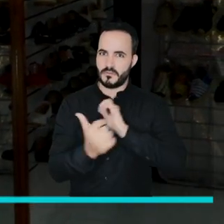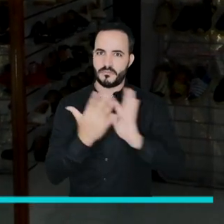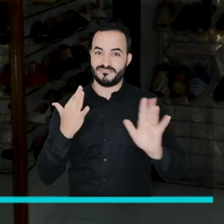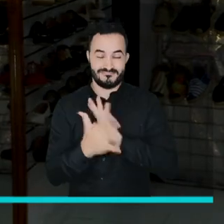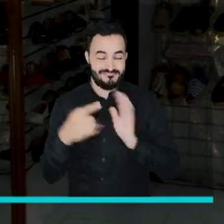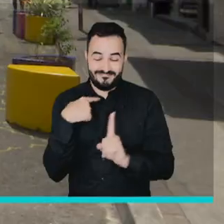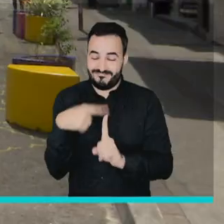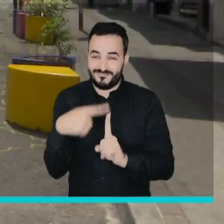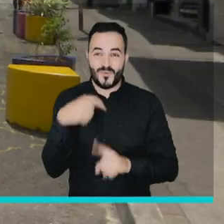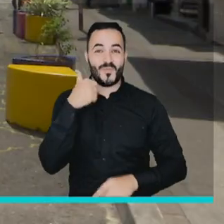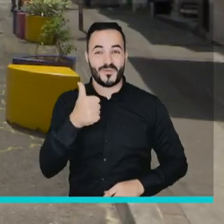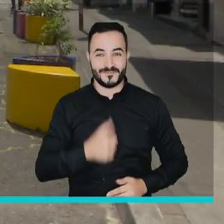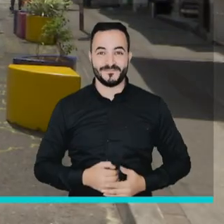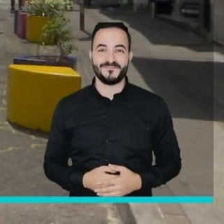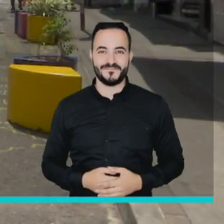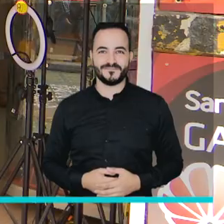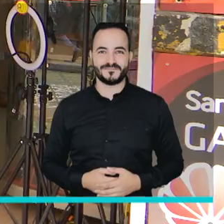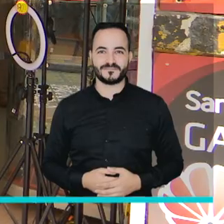Todo quedó muy bueno.